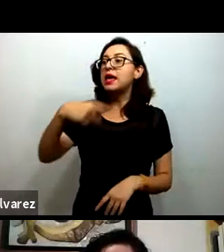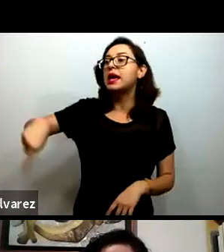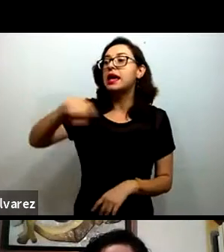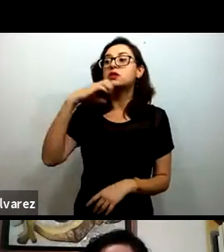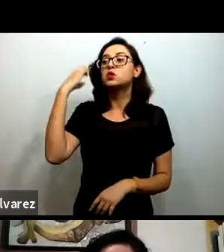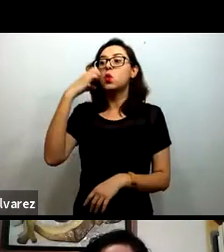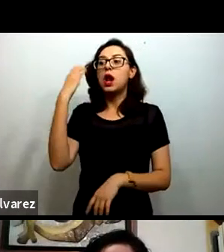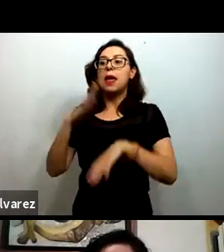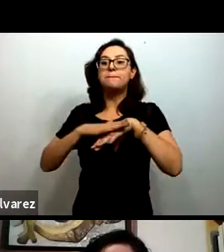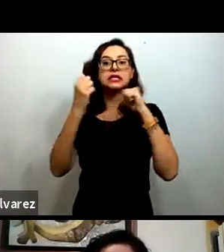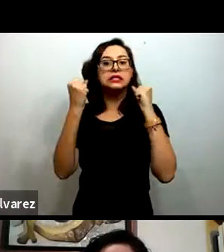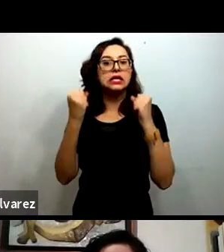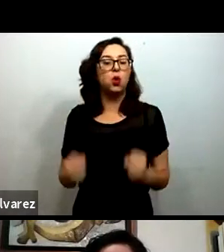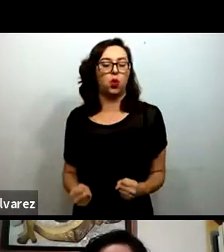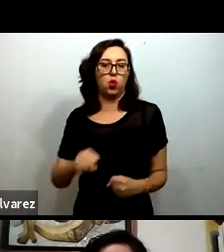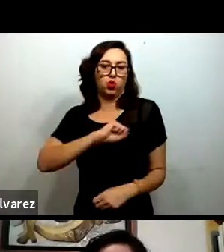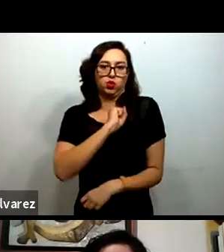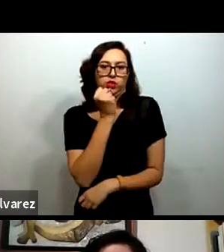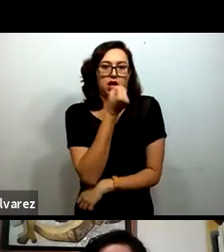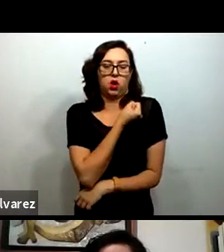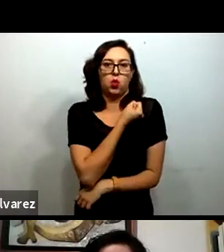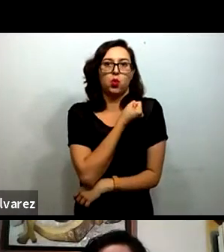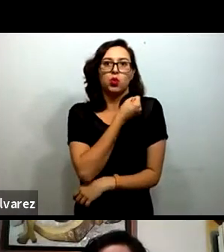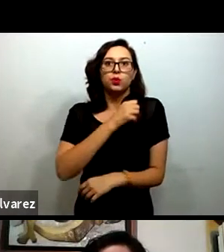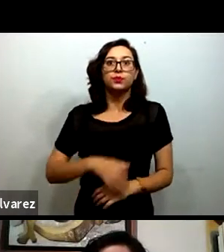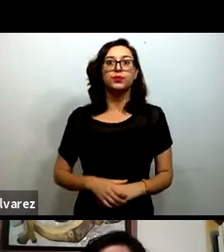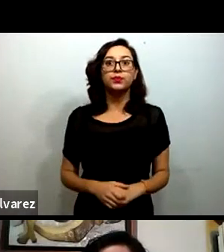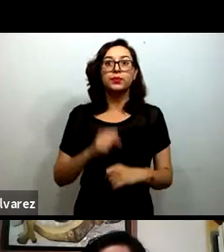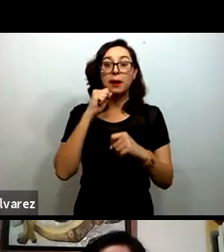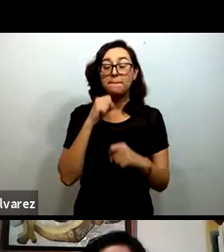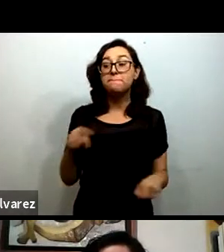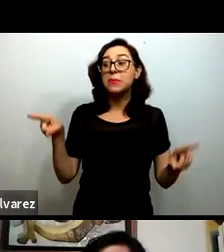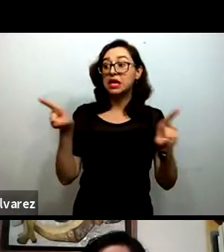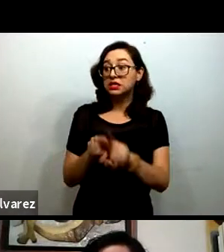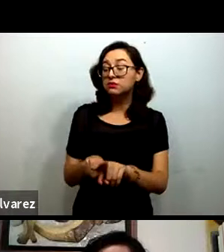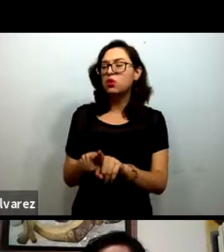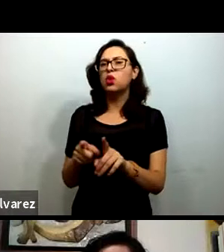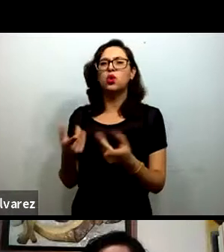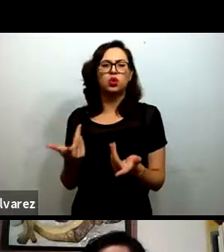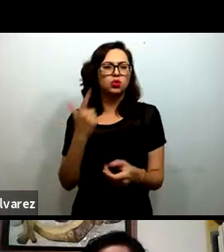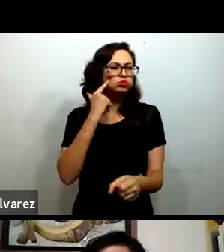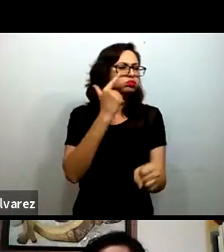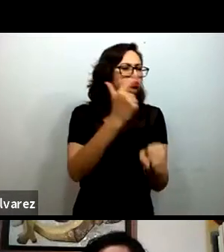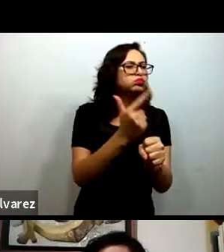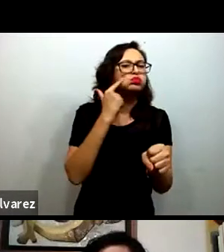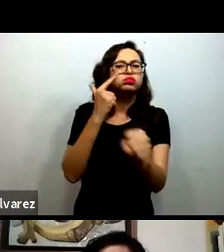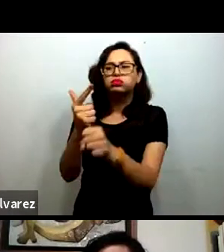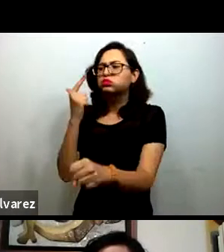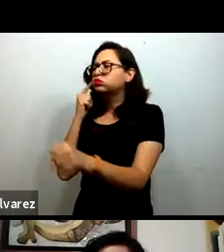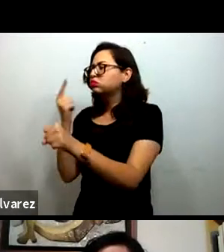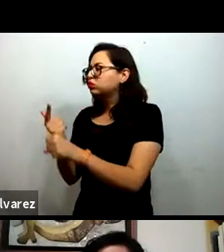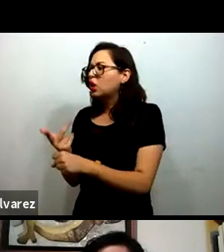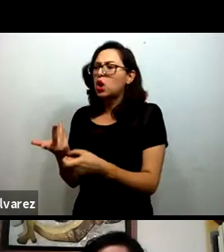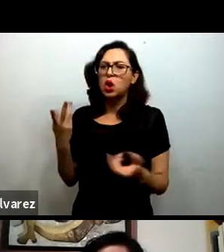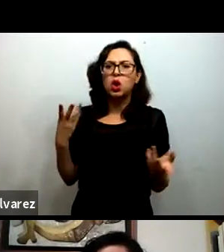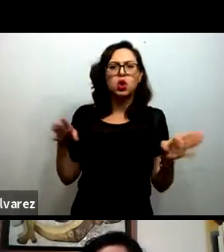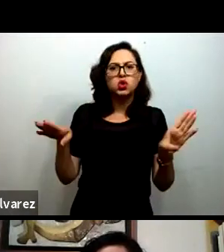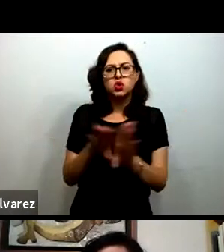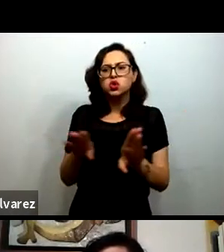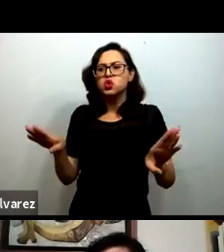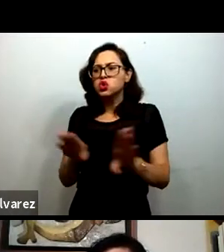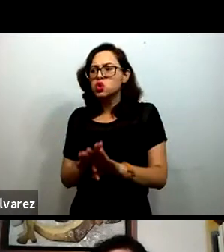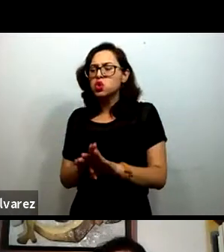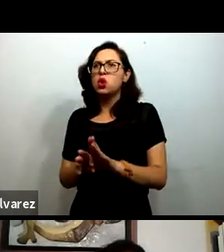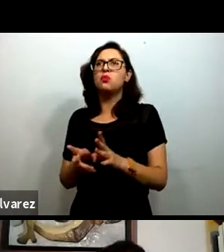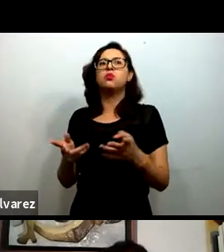a las situaciones de emergencia y tratar de identificar alianzas claves y compartir experiencias exitosas de alianzas a nivel